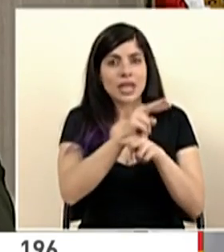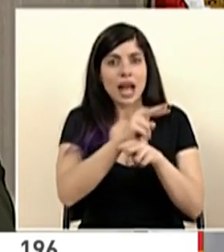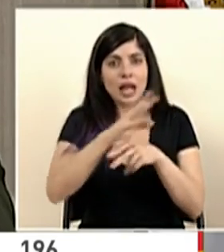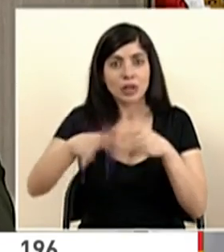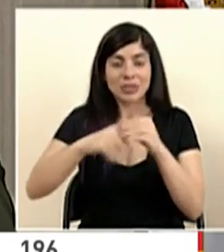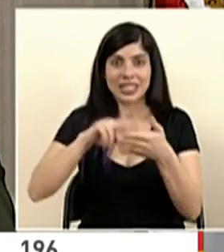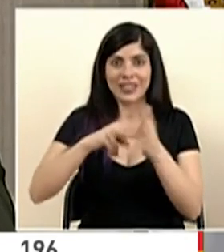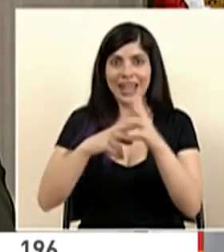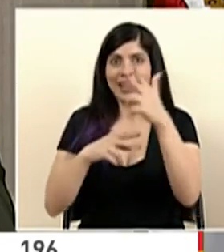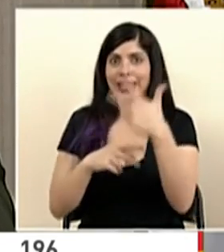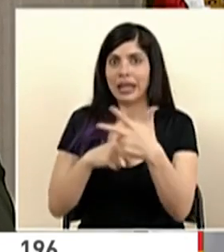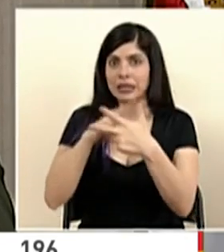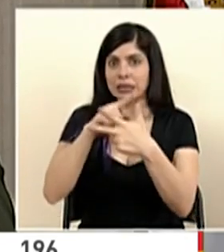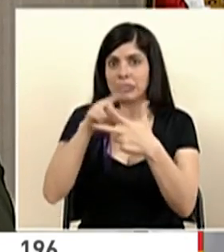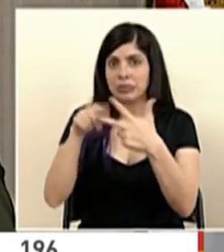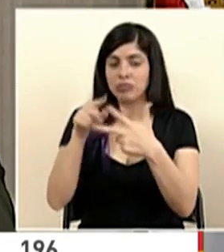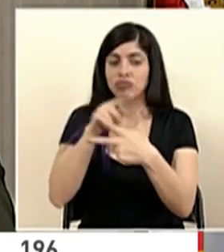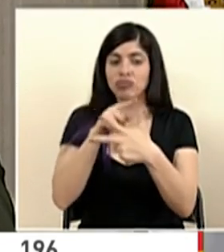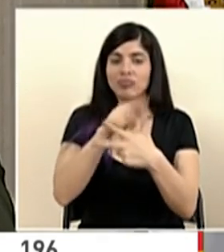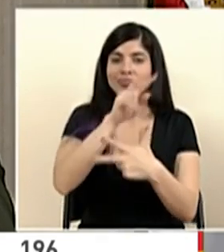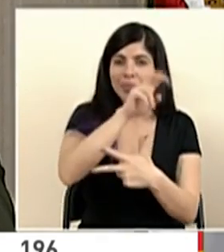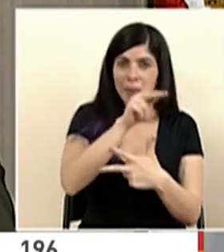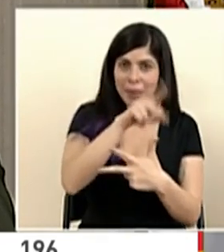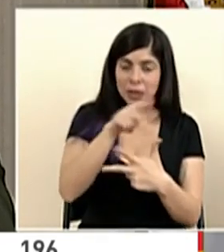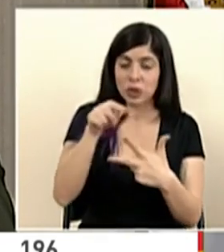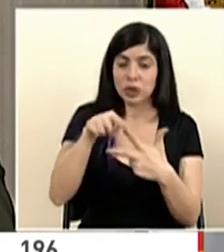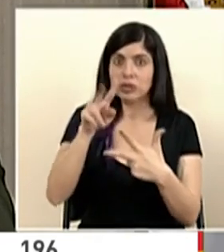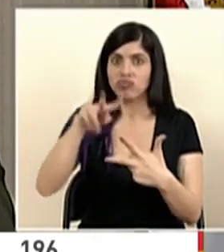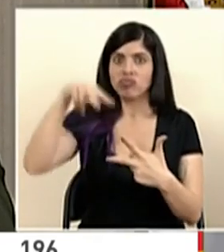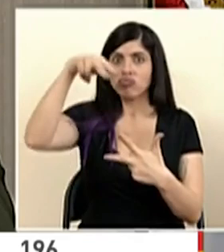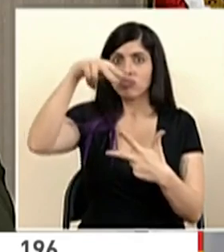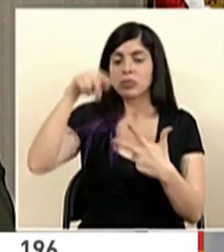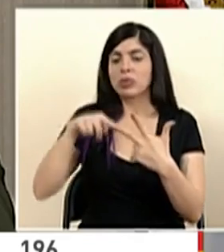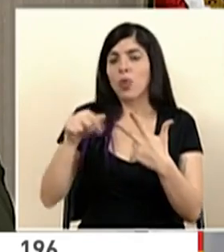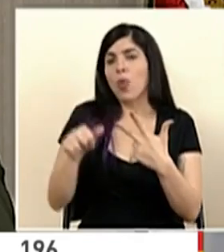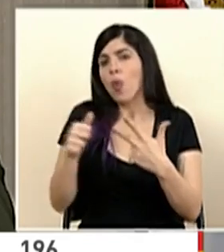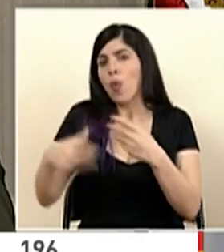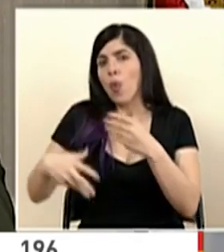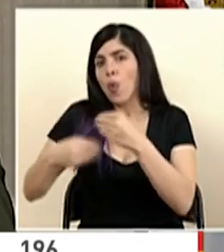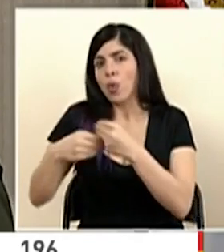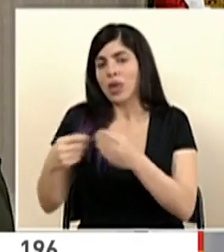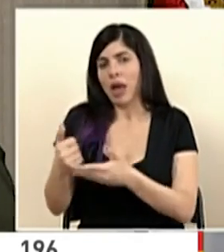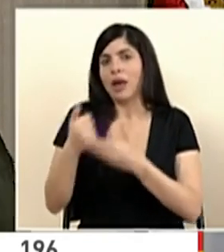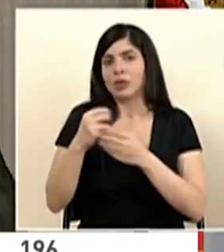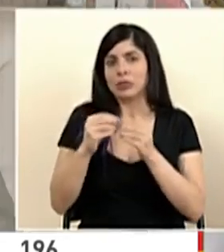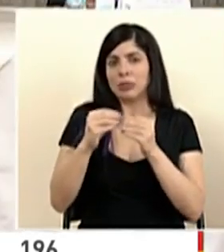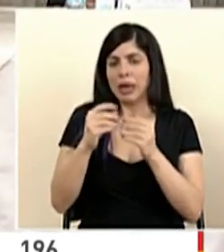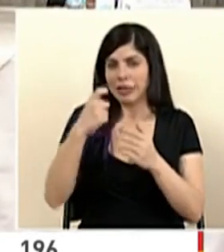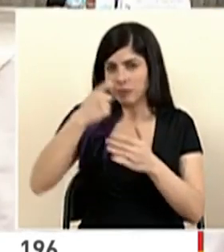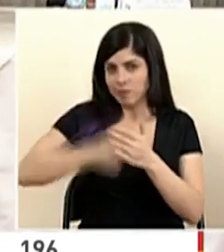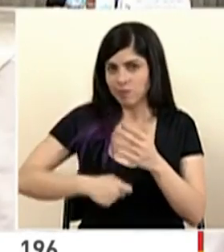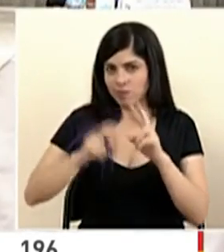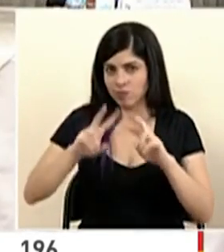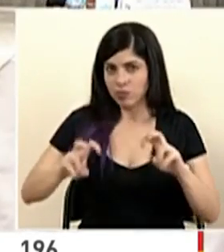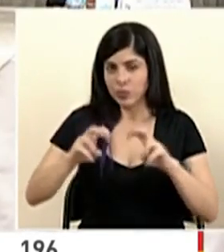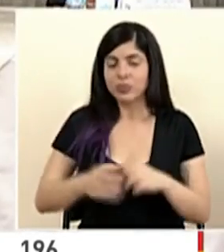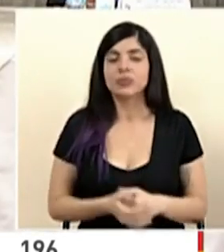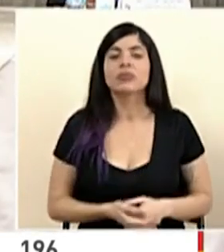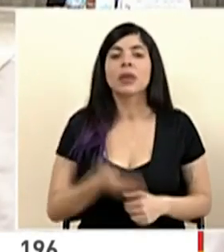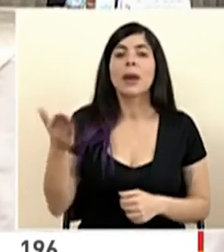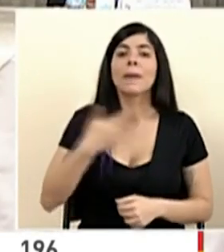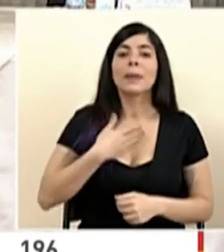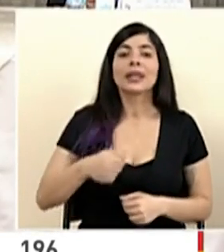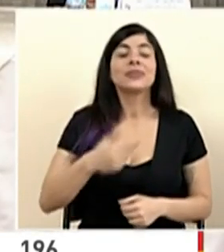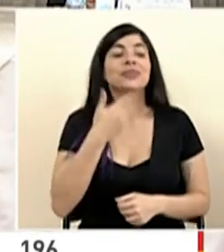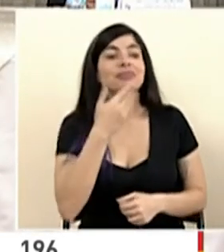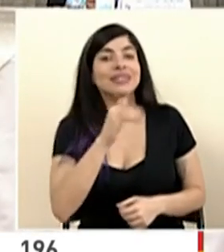vigilancias que estamos complementando en algunos sitios importantes que consideramos de seguimiento estricto. Señor Presidente. Muchas gracias y